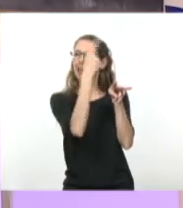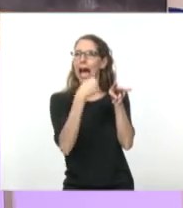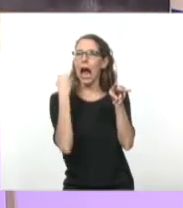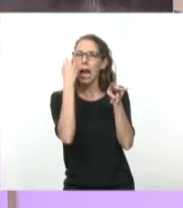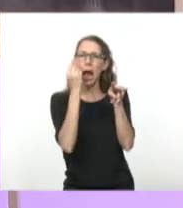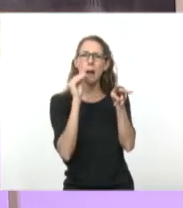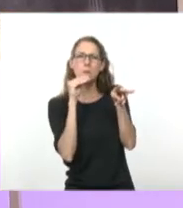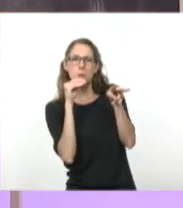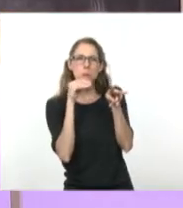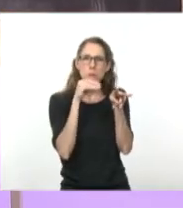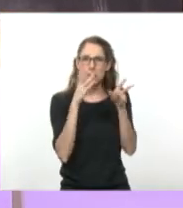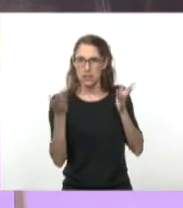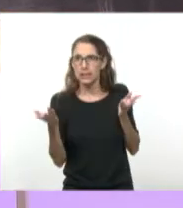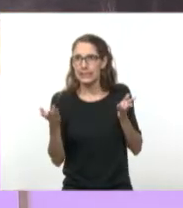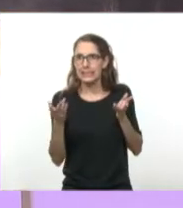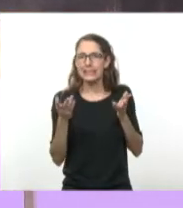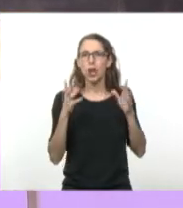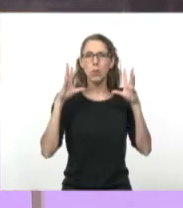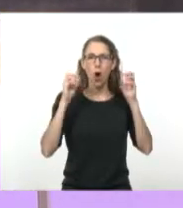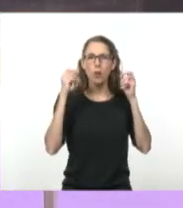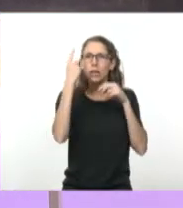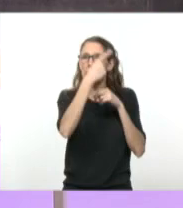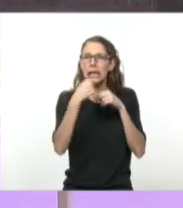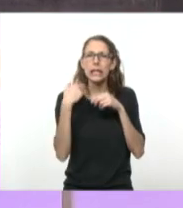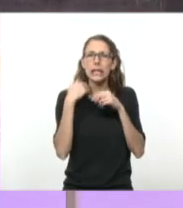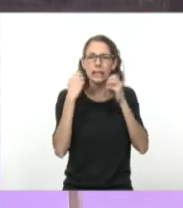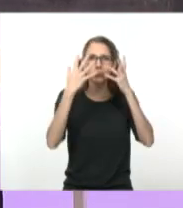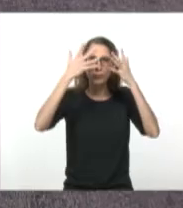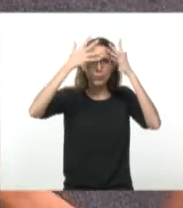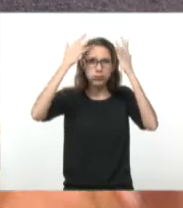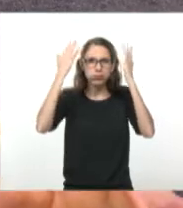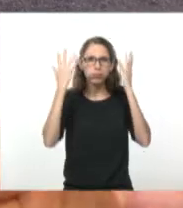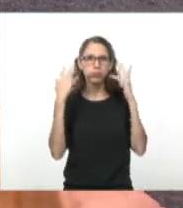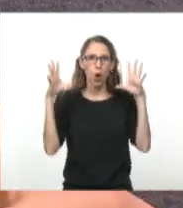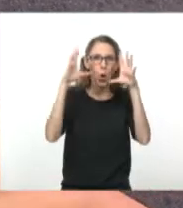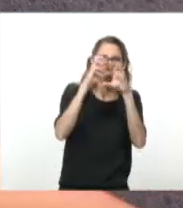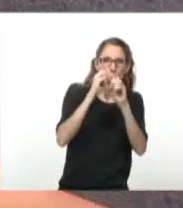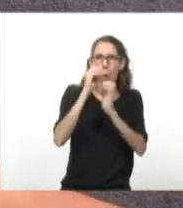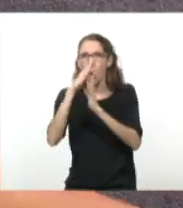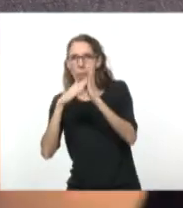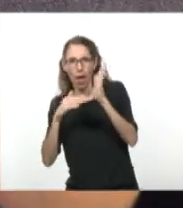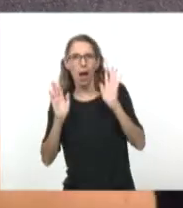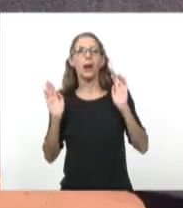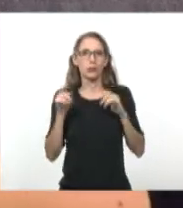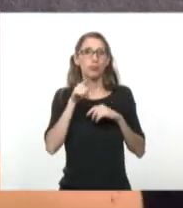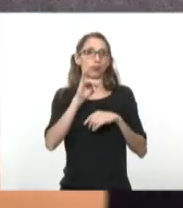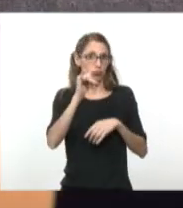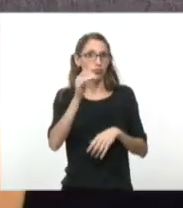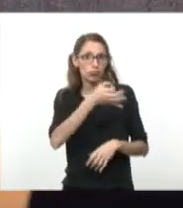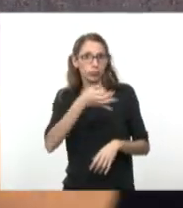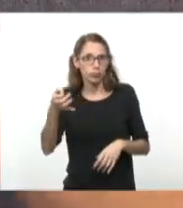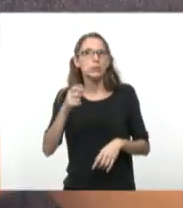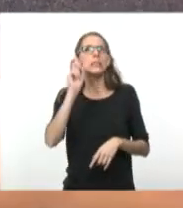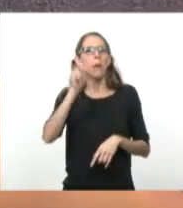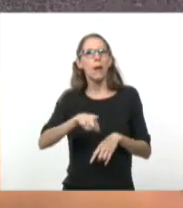indistinguiendo, digamos, entre las sombras y las luces. Tal cual, entonces, y está bueno retomar esta relación